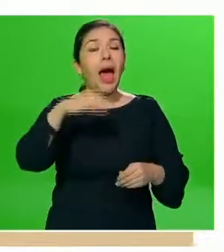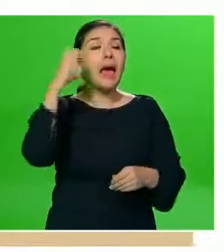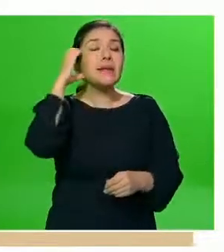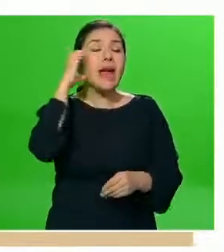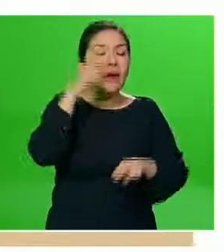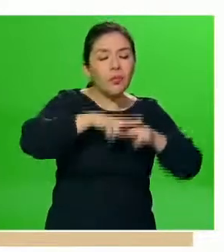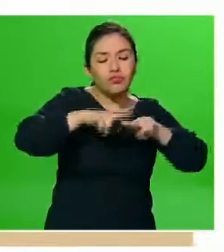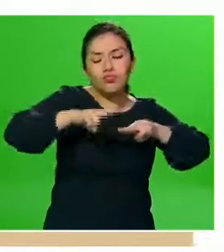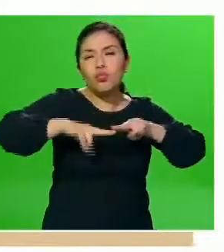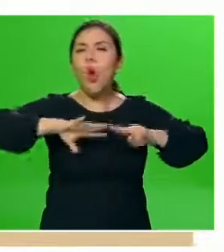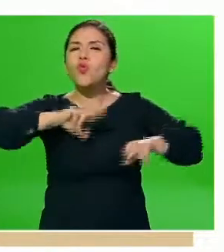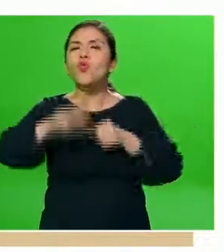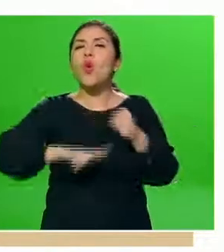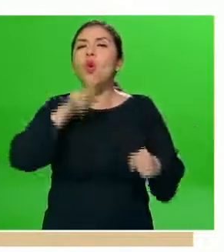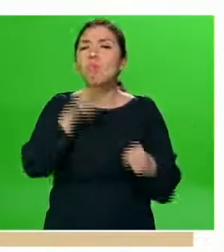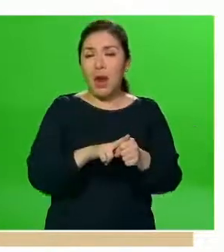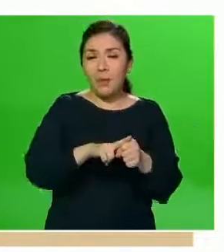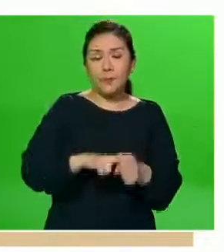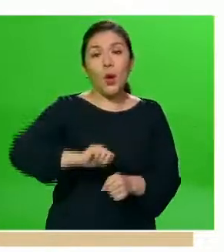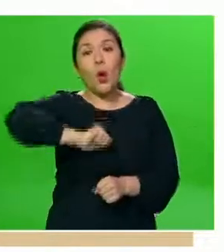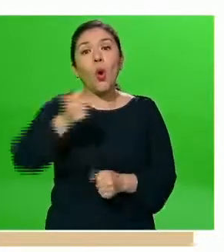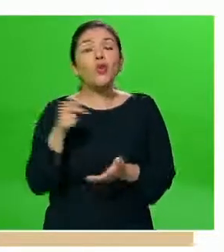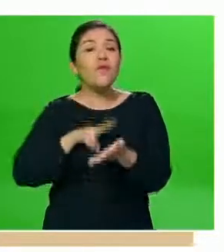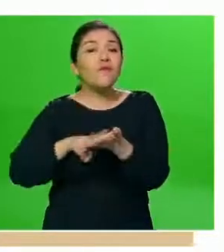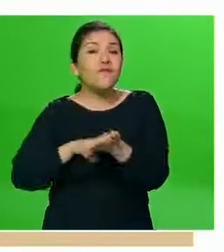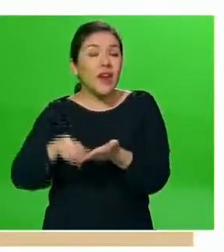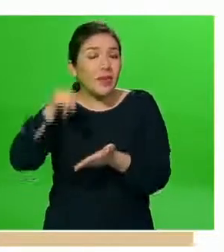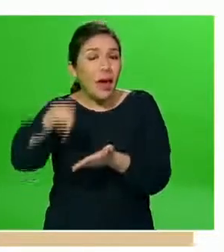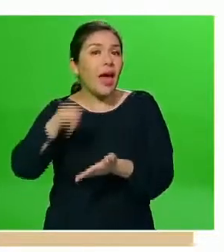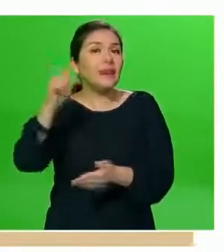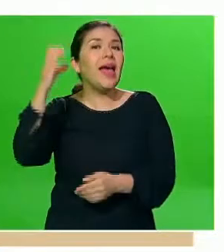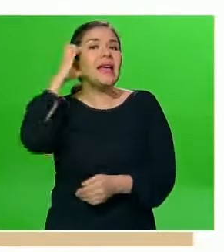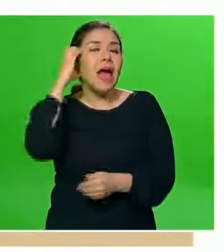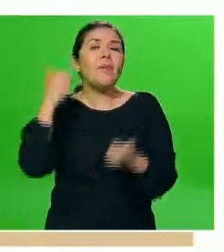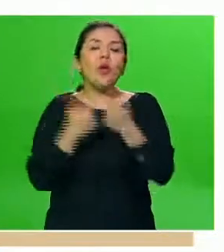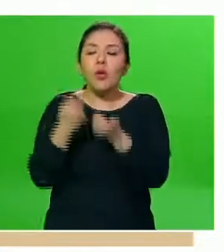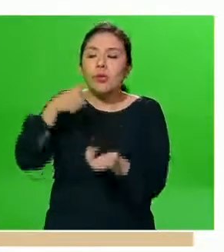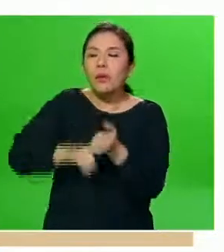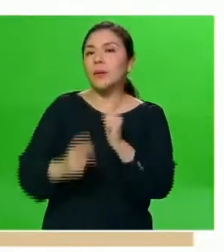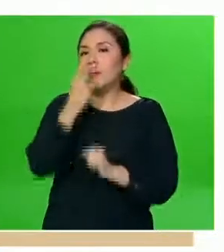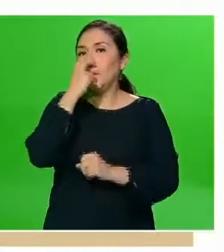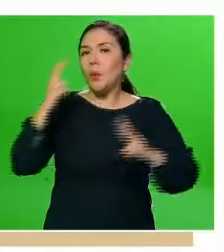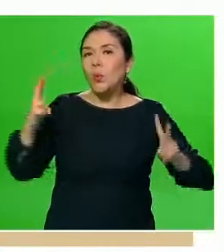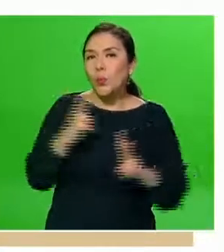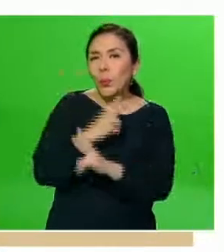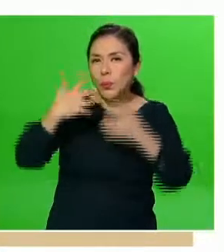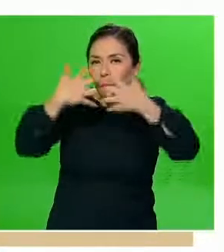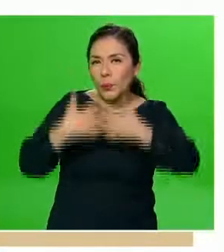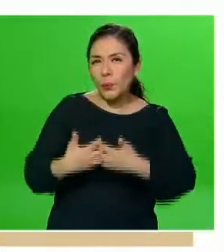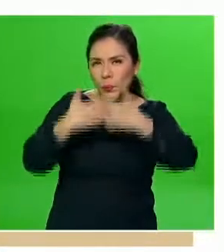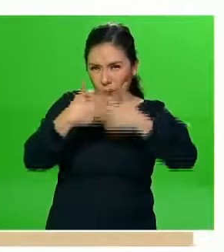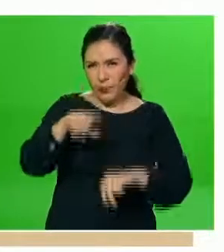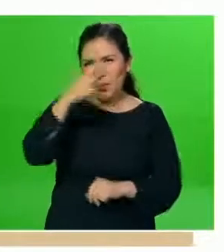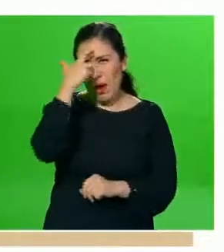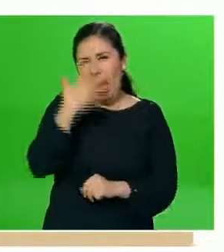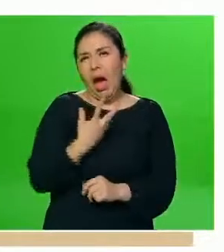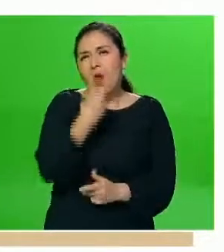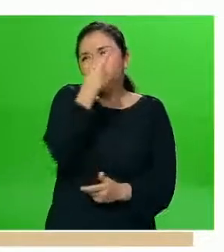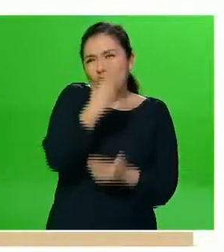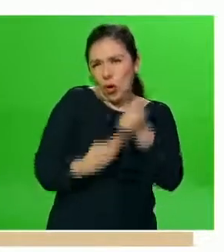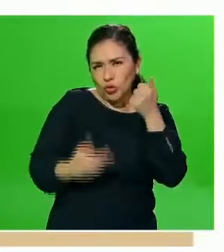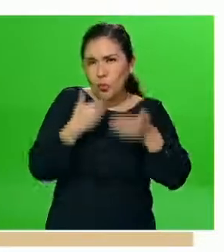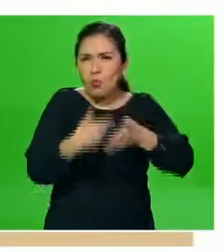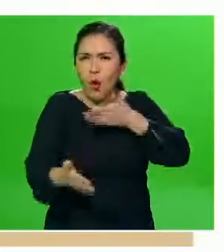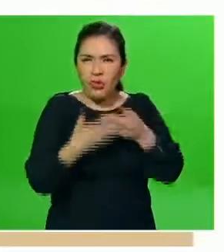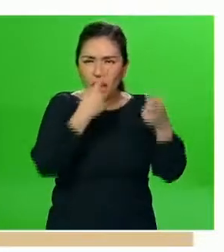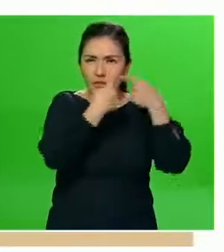generales, ¿verdad? Y la línea en color verde de las camas con ventilador. Recuerden que contamos con estas dos modalidades. Y